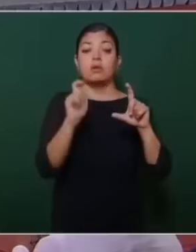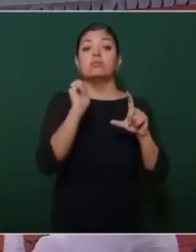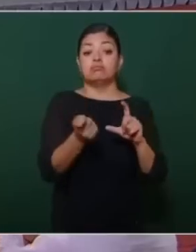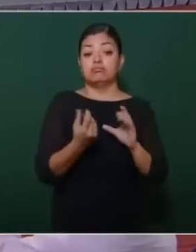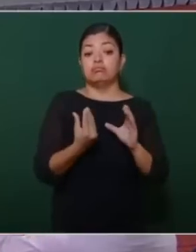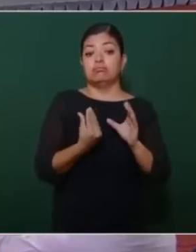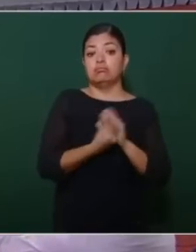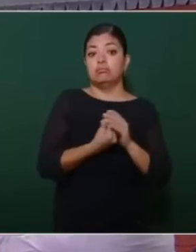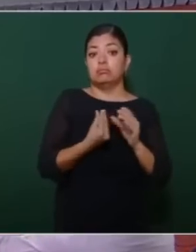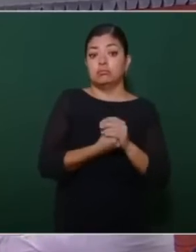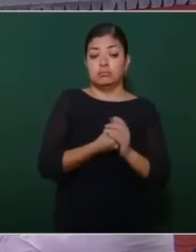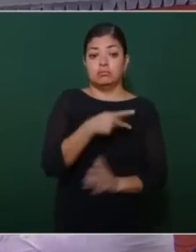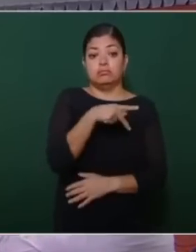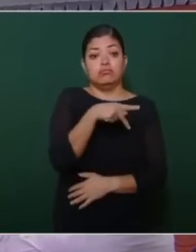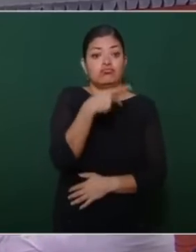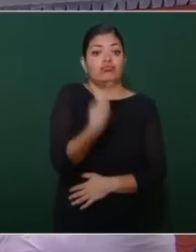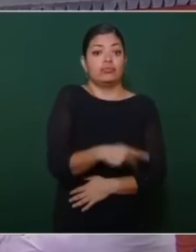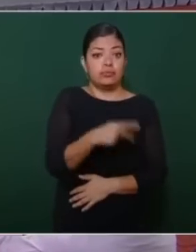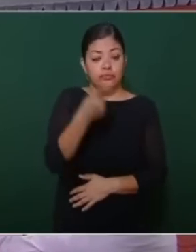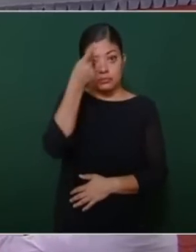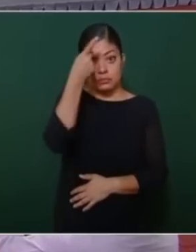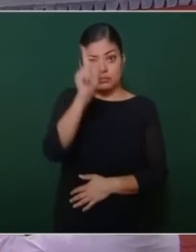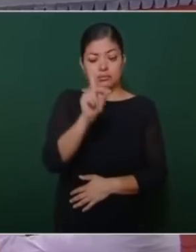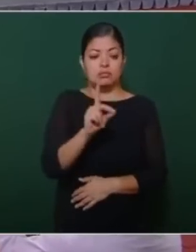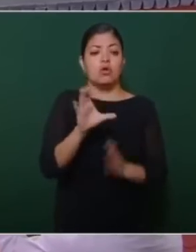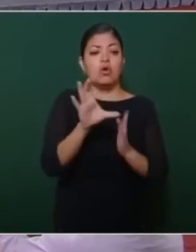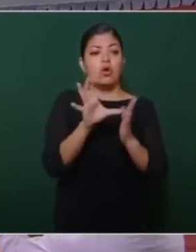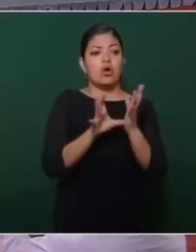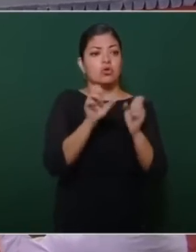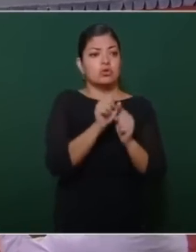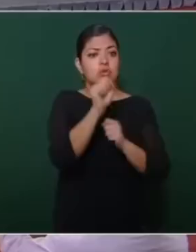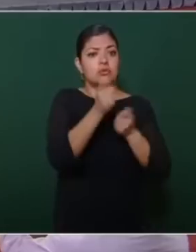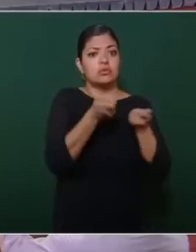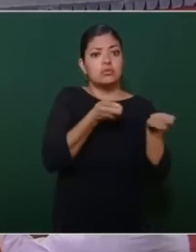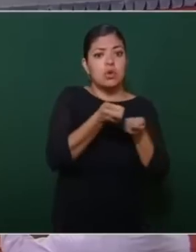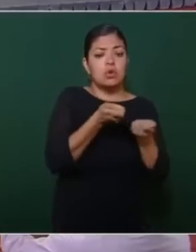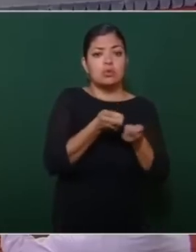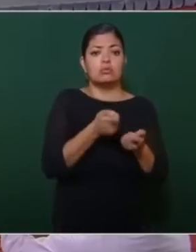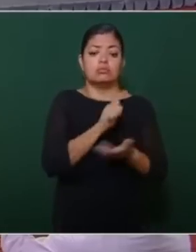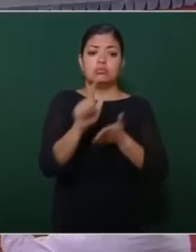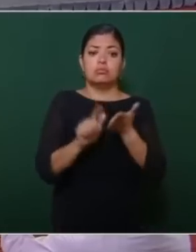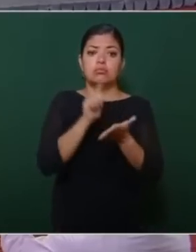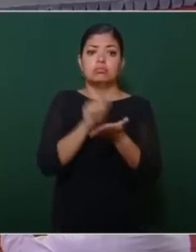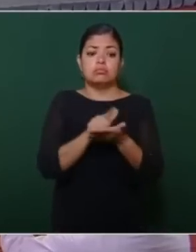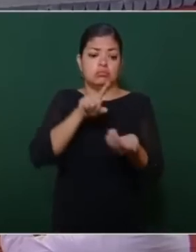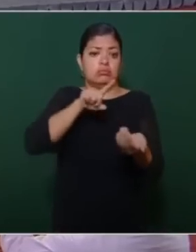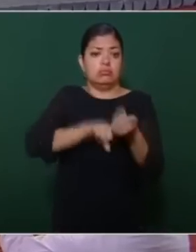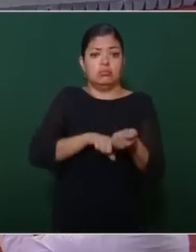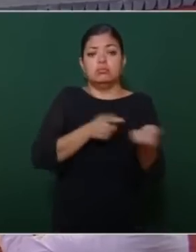soberano de reformar su constitución y su legislación interna